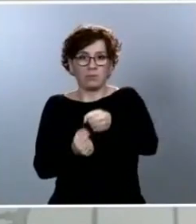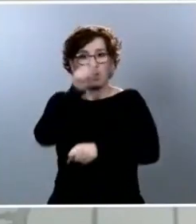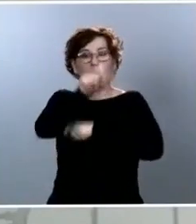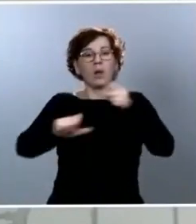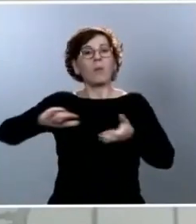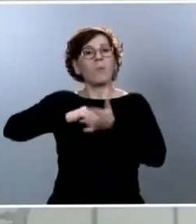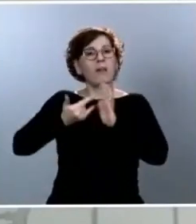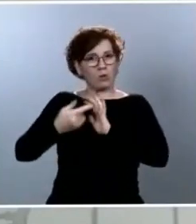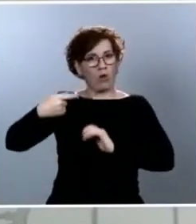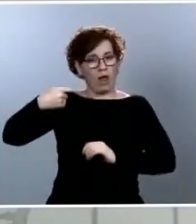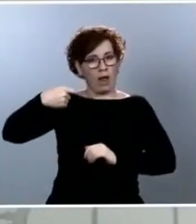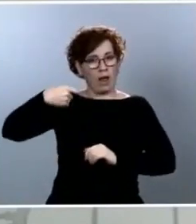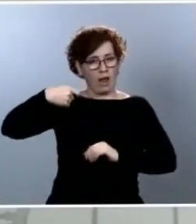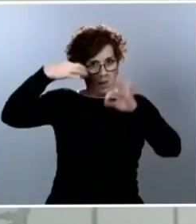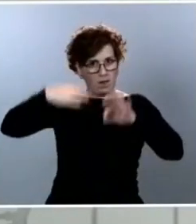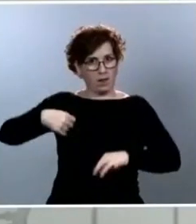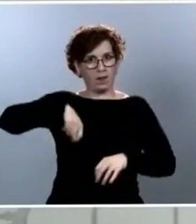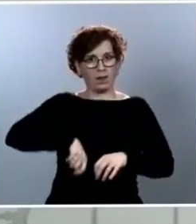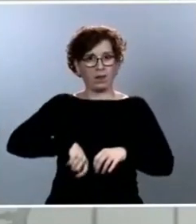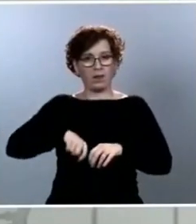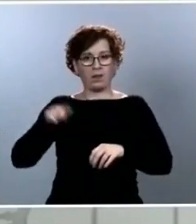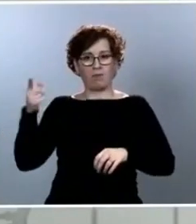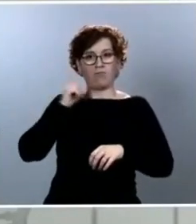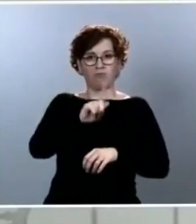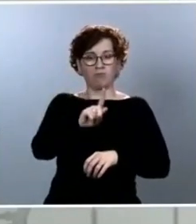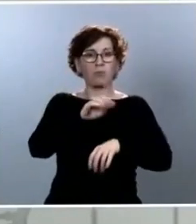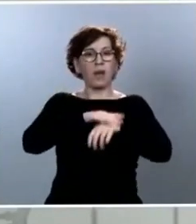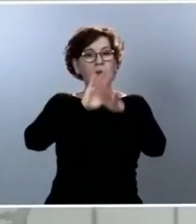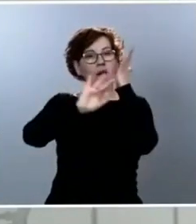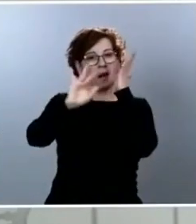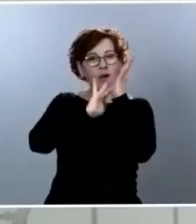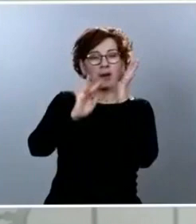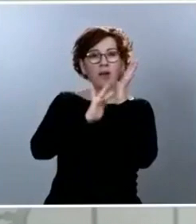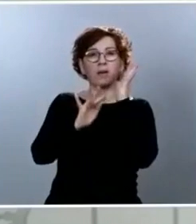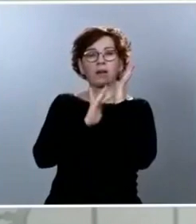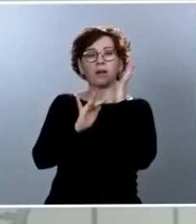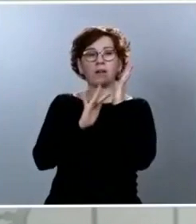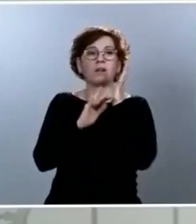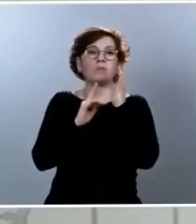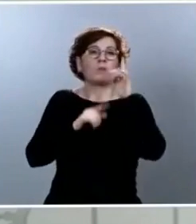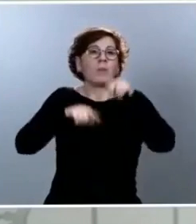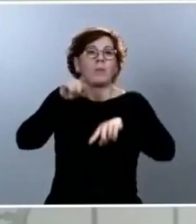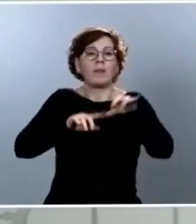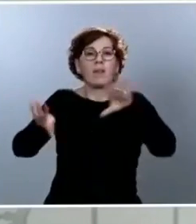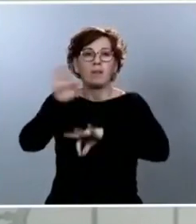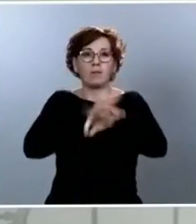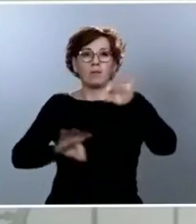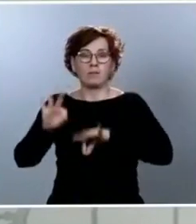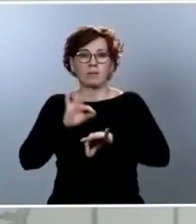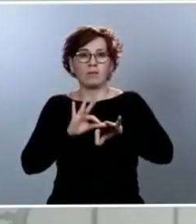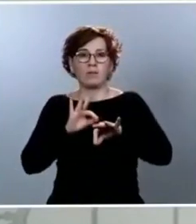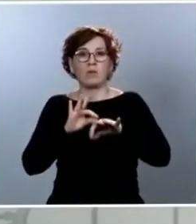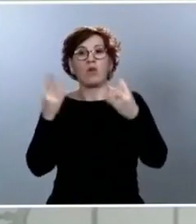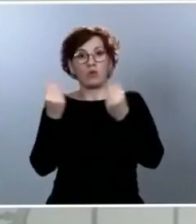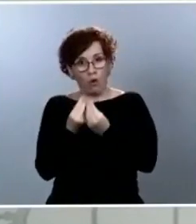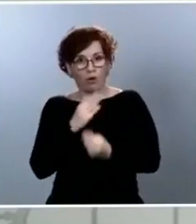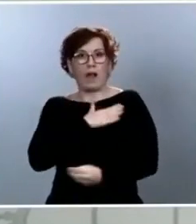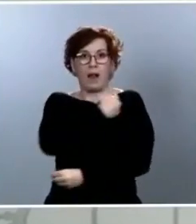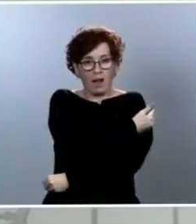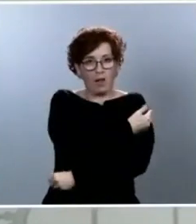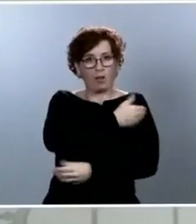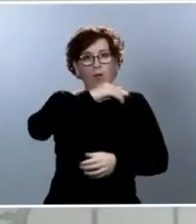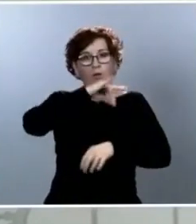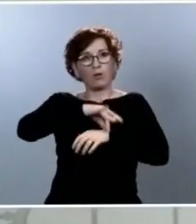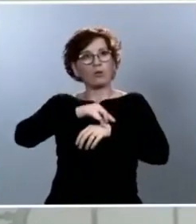contribuya a, bueno, pues, a informar sobre las decisiones que se vayan a tomar. Junto al doctor Simón estará también la Secretaría General de